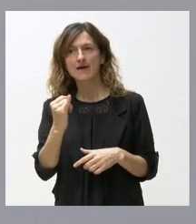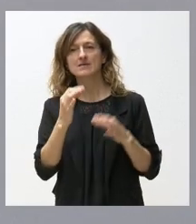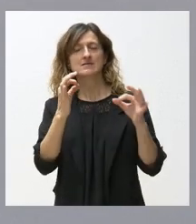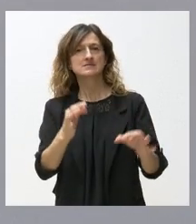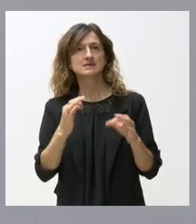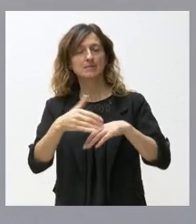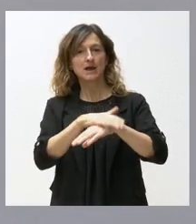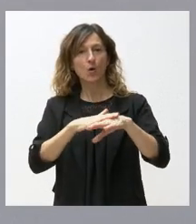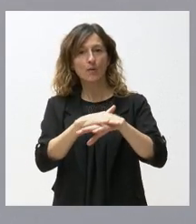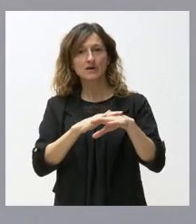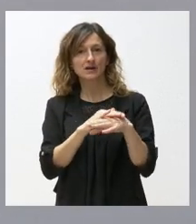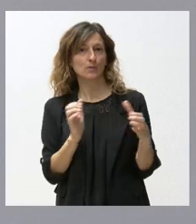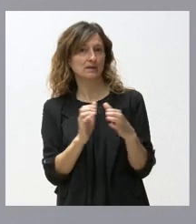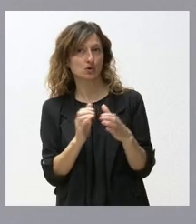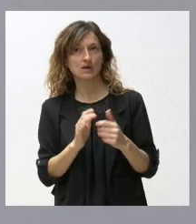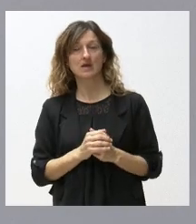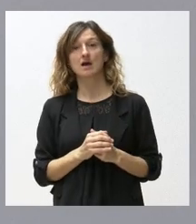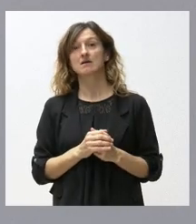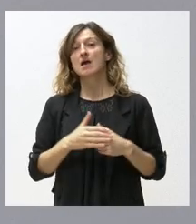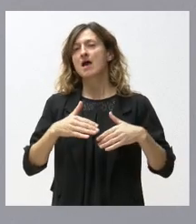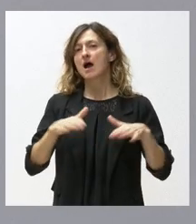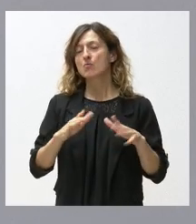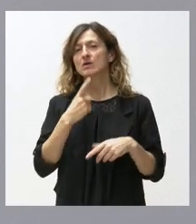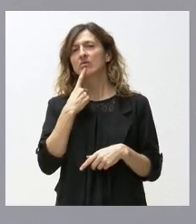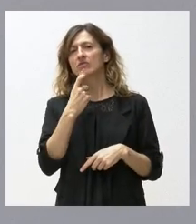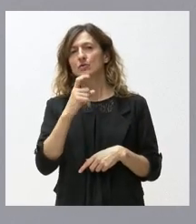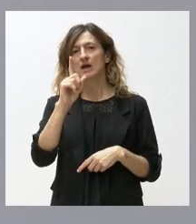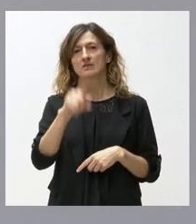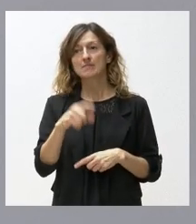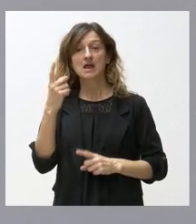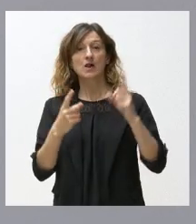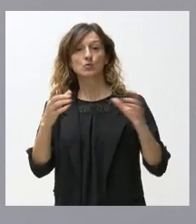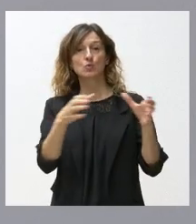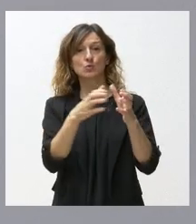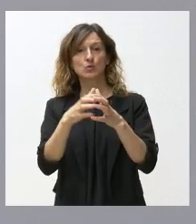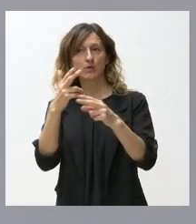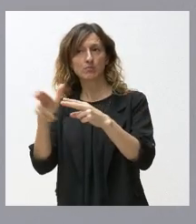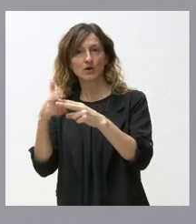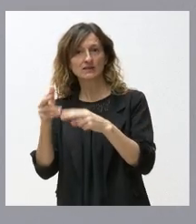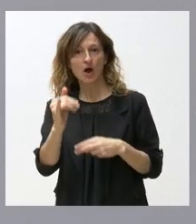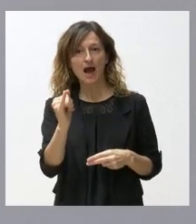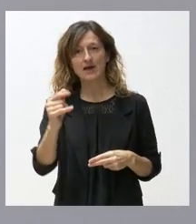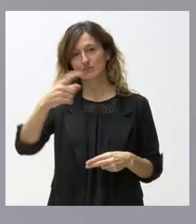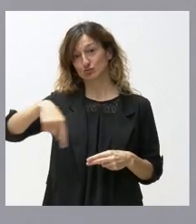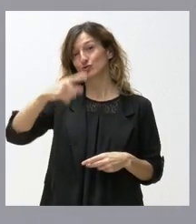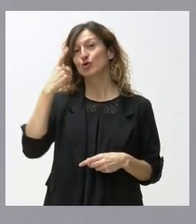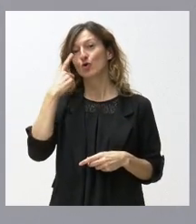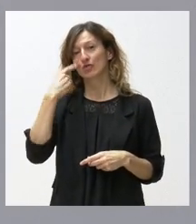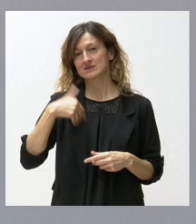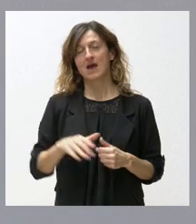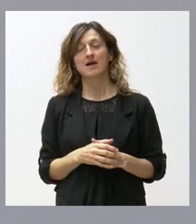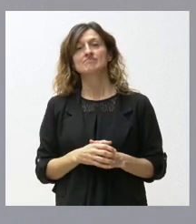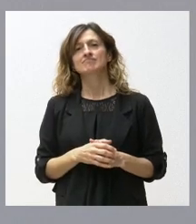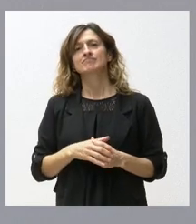gobernar en minoría y a pesar también de las dificultades que algunos grupos políticos puedan tener y que ustedes conocen, también somos